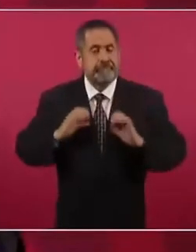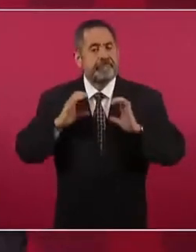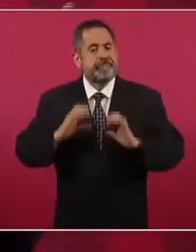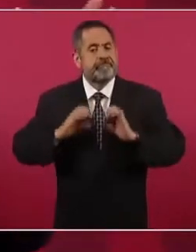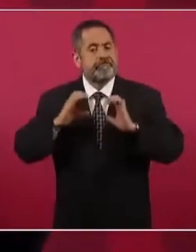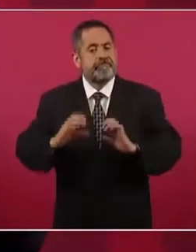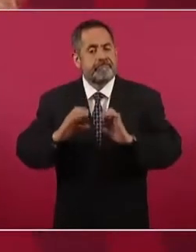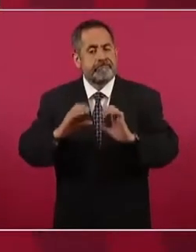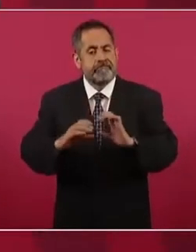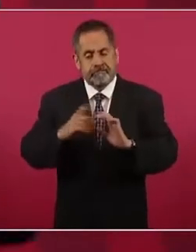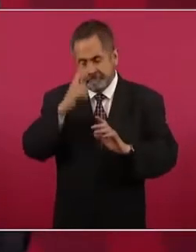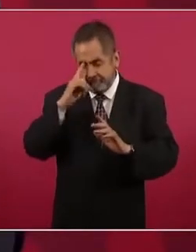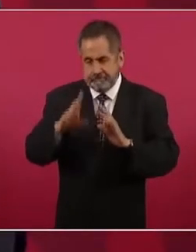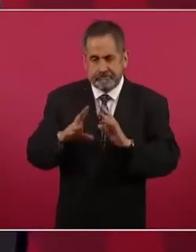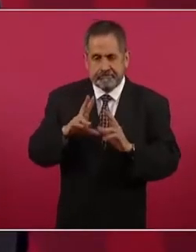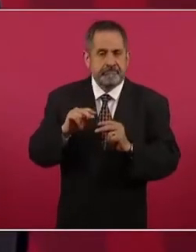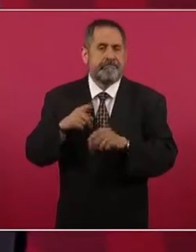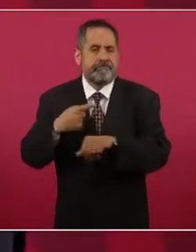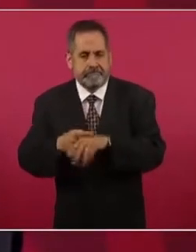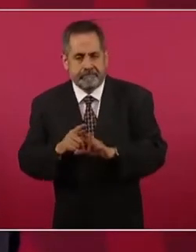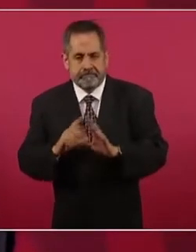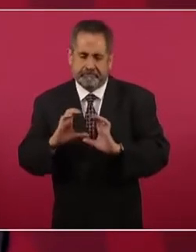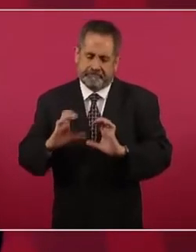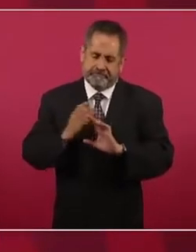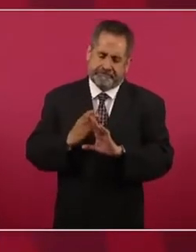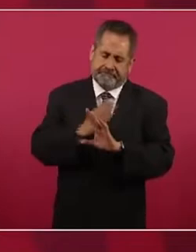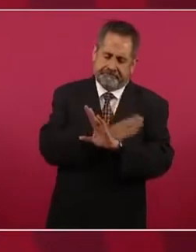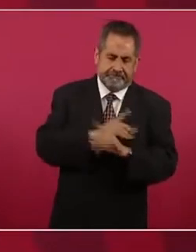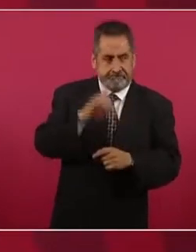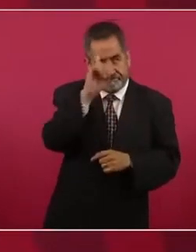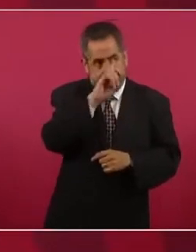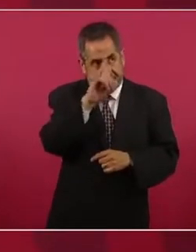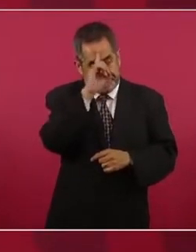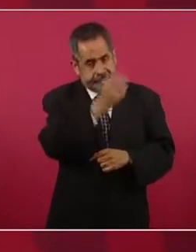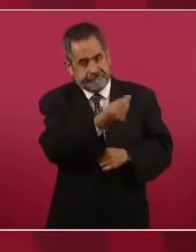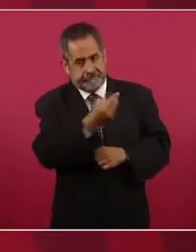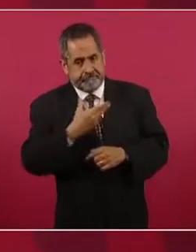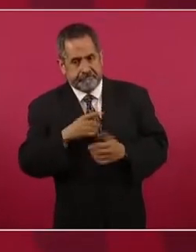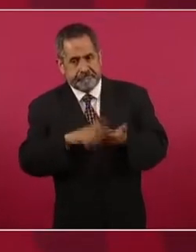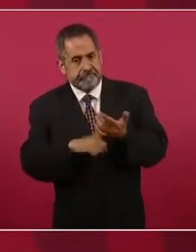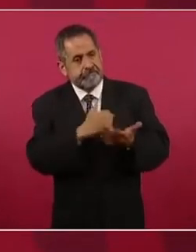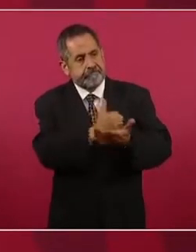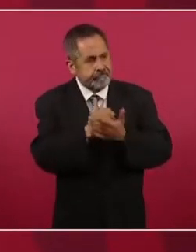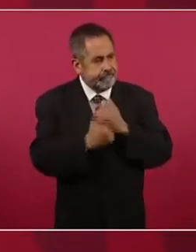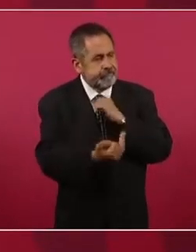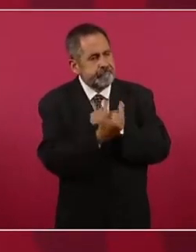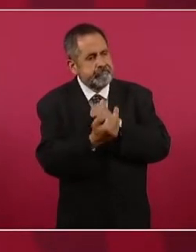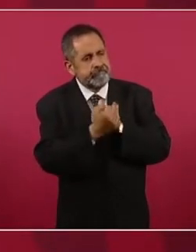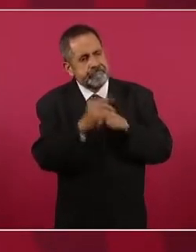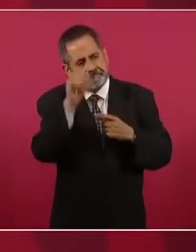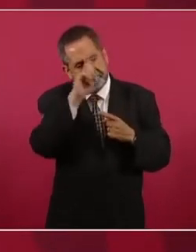Esto incluye también orientación nutricional,